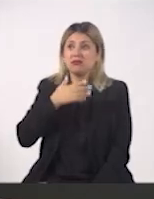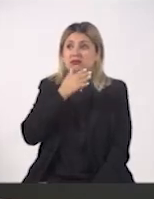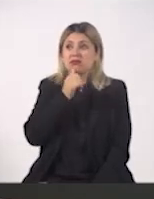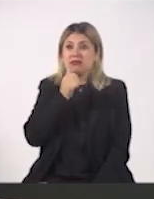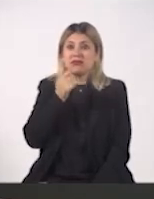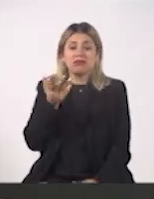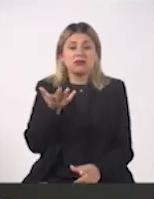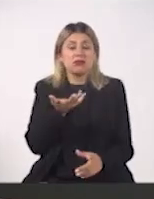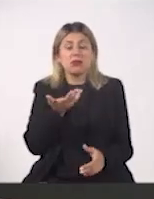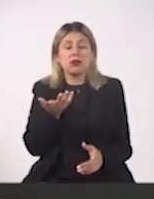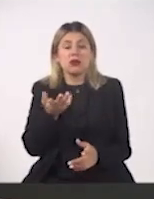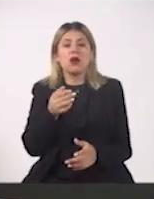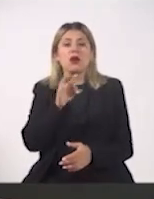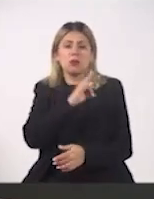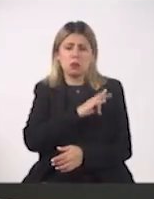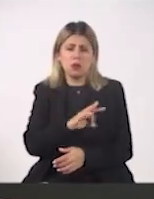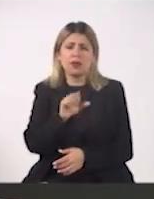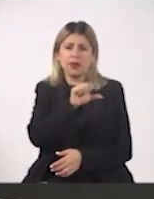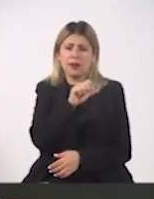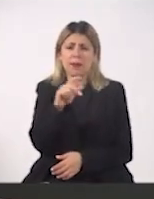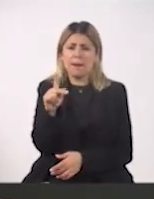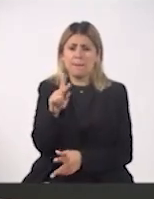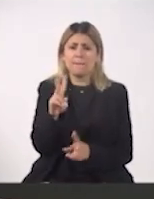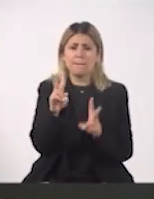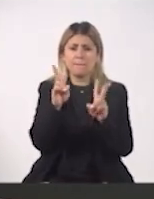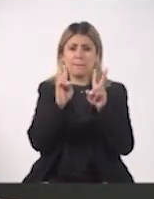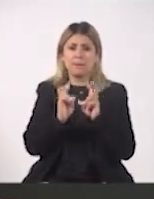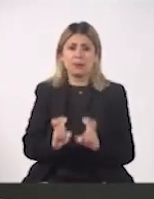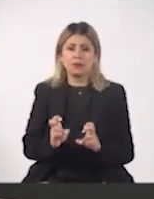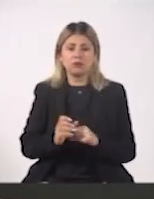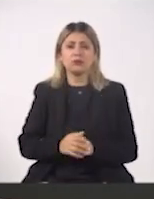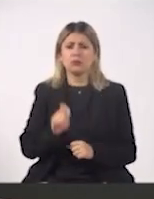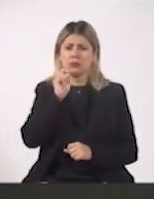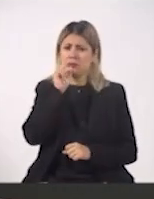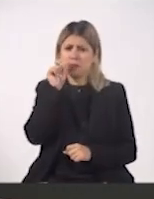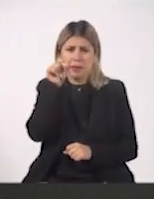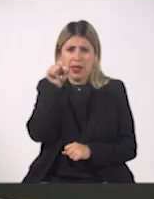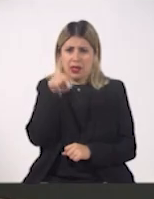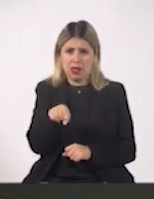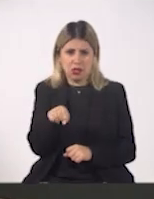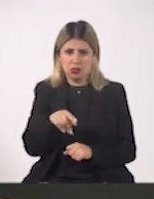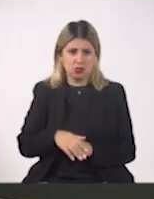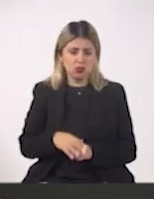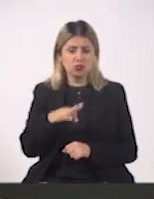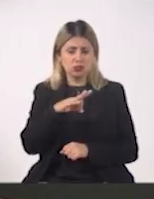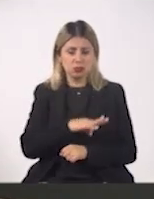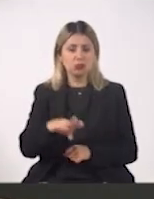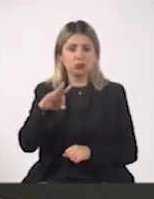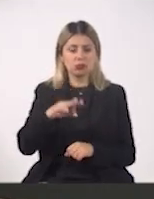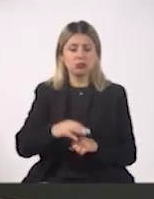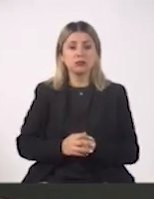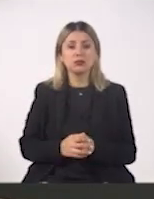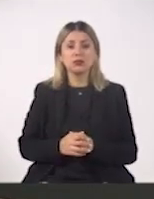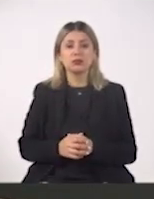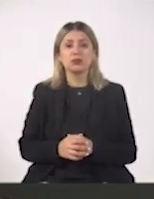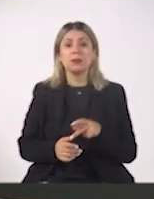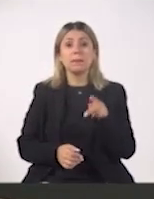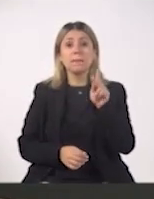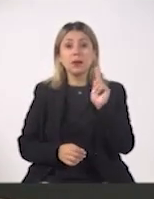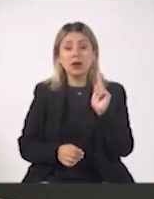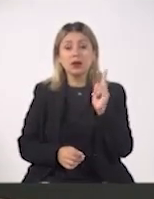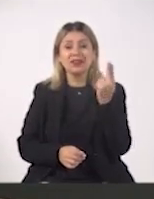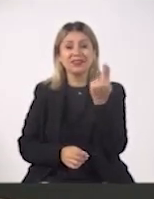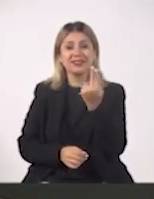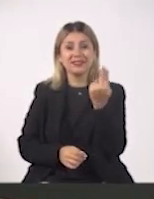digamos, entrega física a la casa. Pues lo puedes bajar de tu aplicación de banca electrónica. Pero también